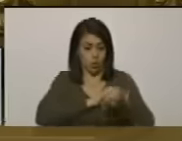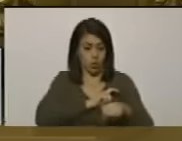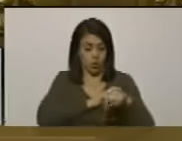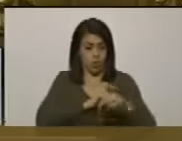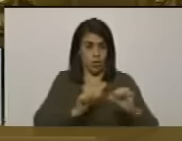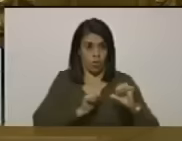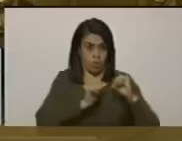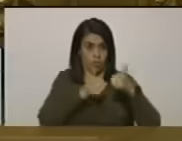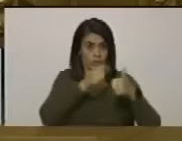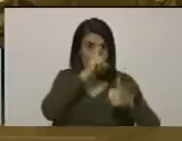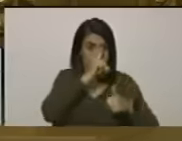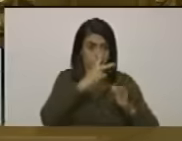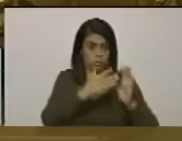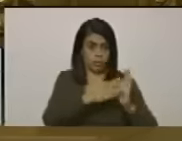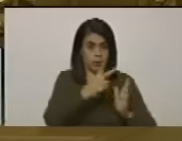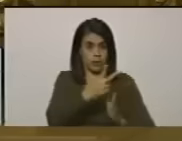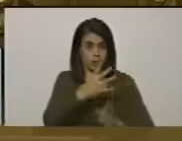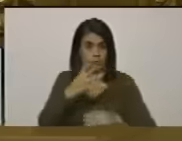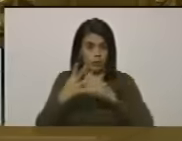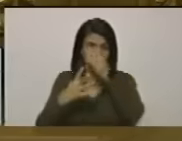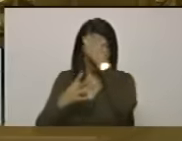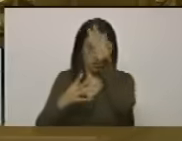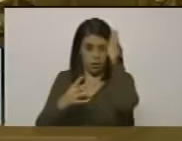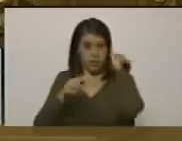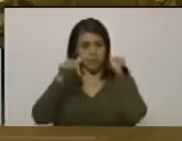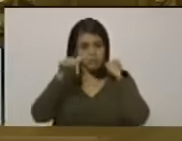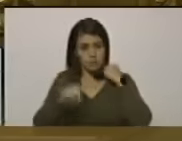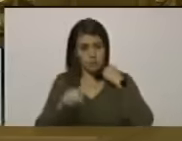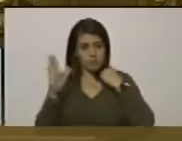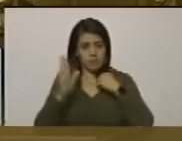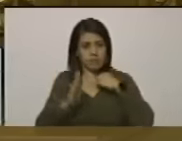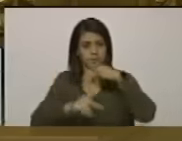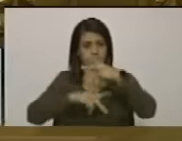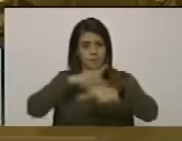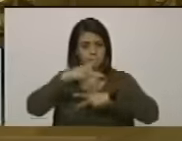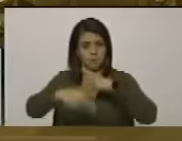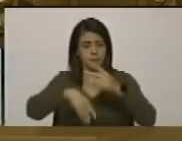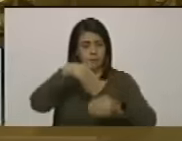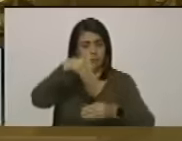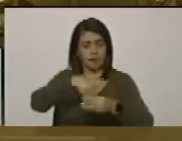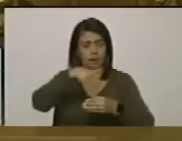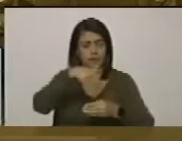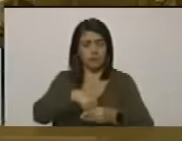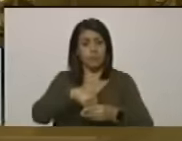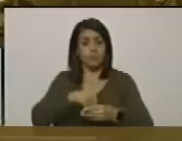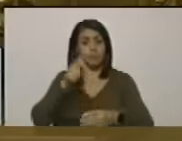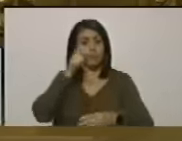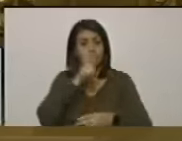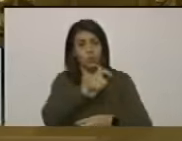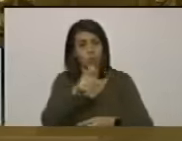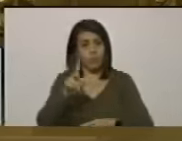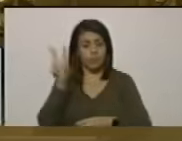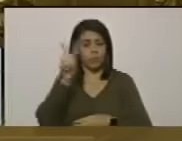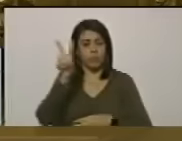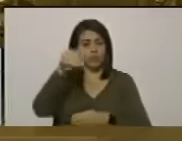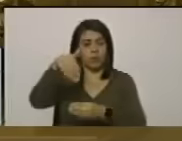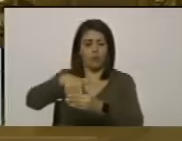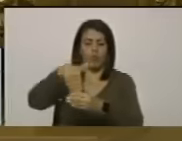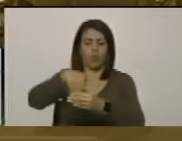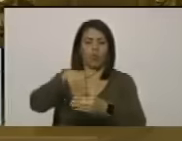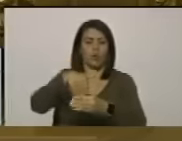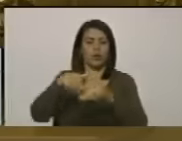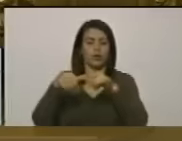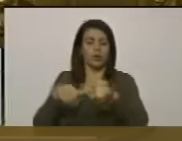comenzó el año 2024 acá viene un proceso electoral donde el pueblo venezolano va a votar